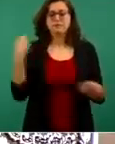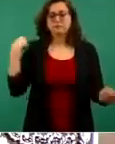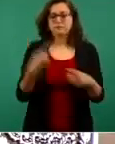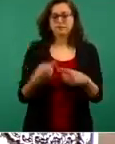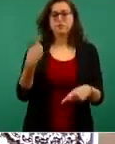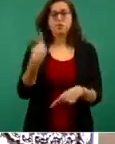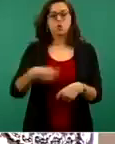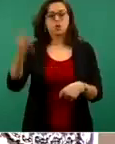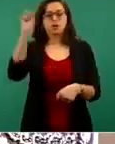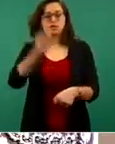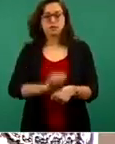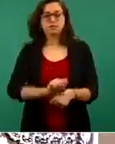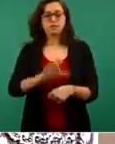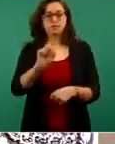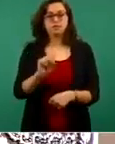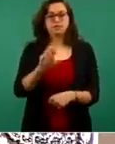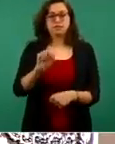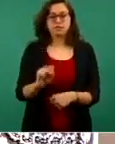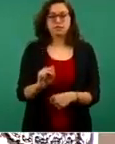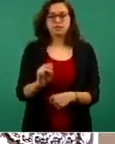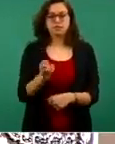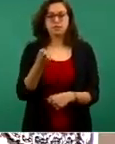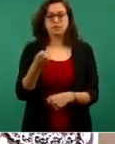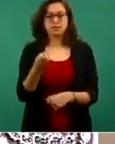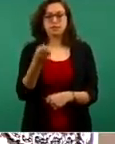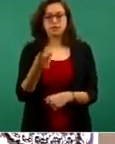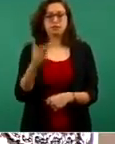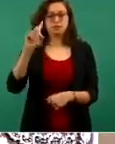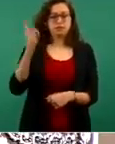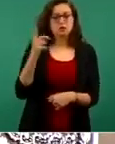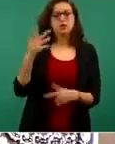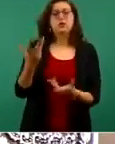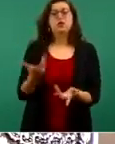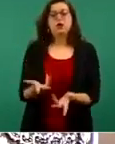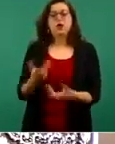23 centavos. Hace un año, en febrero del 2020, la misma...